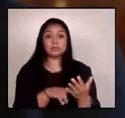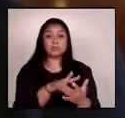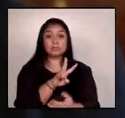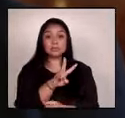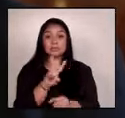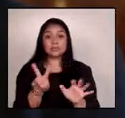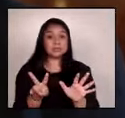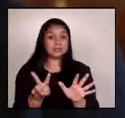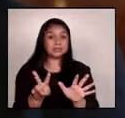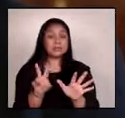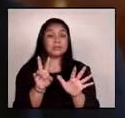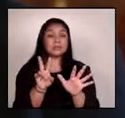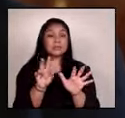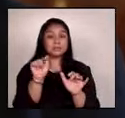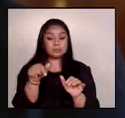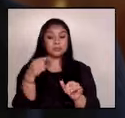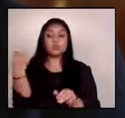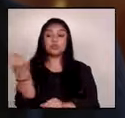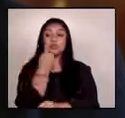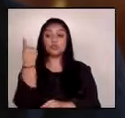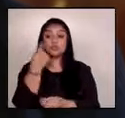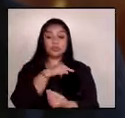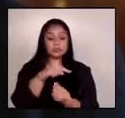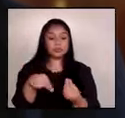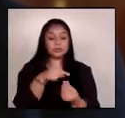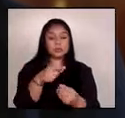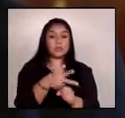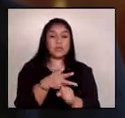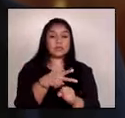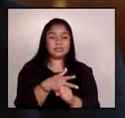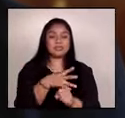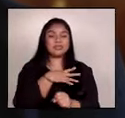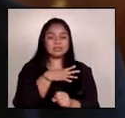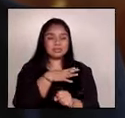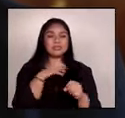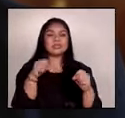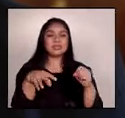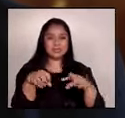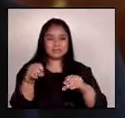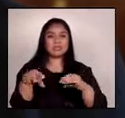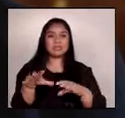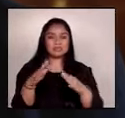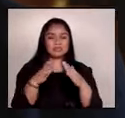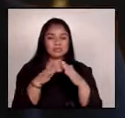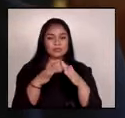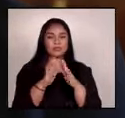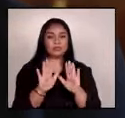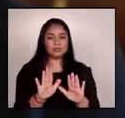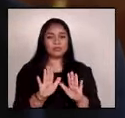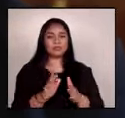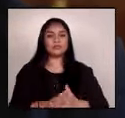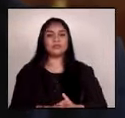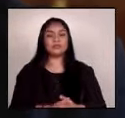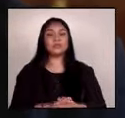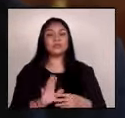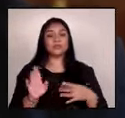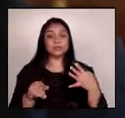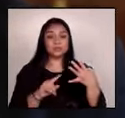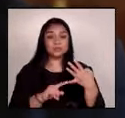todas las familias en Guatemala tengan electricidad en su hogar. Cuarto,